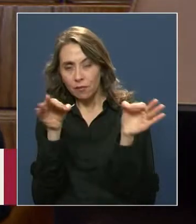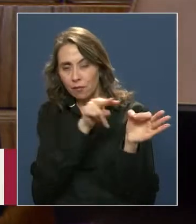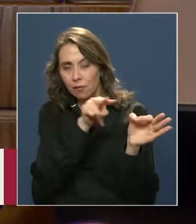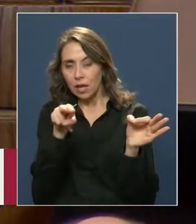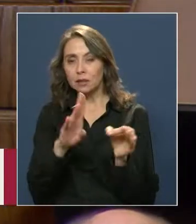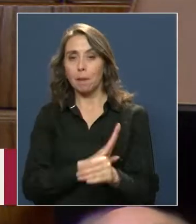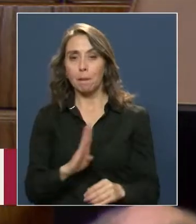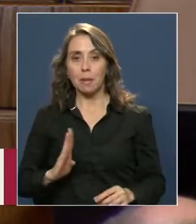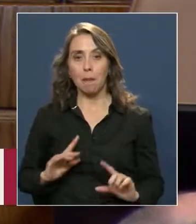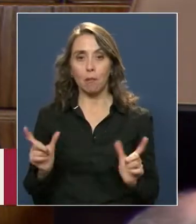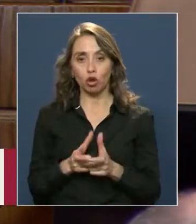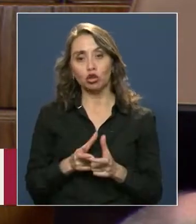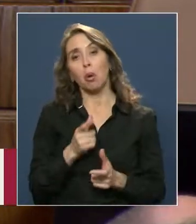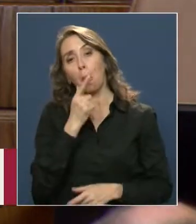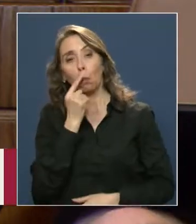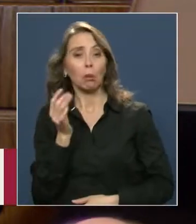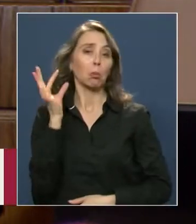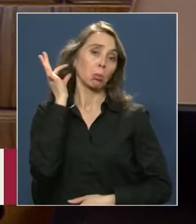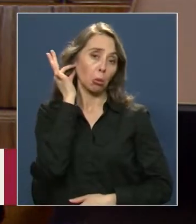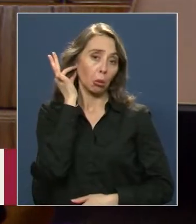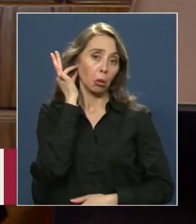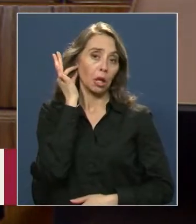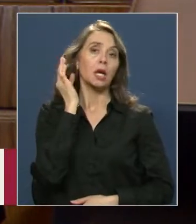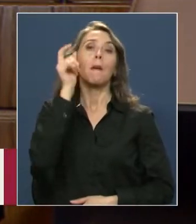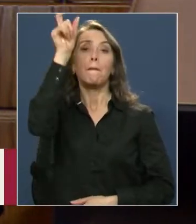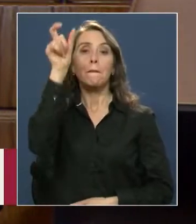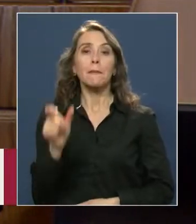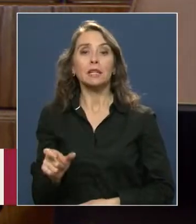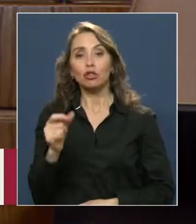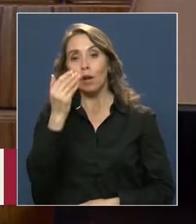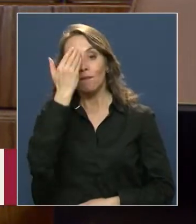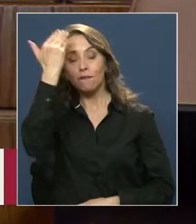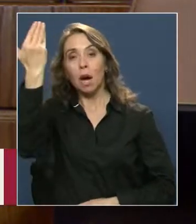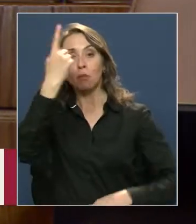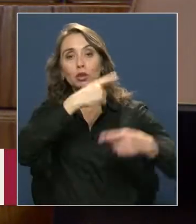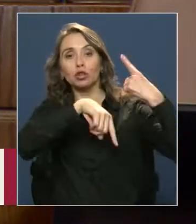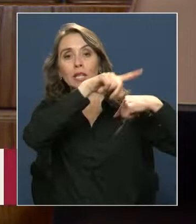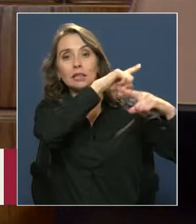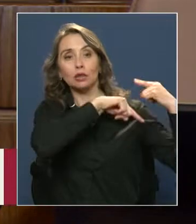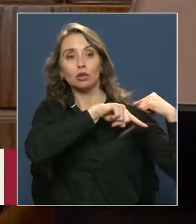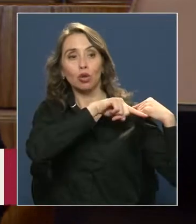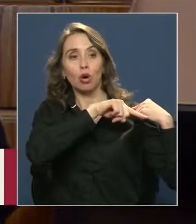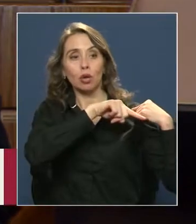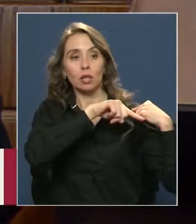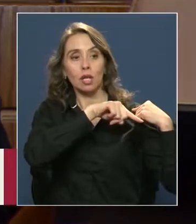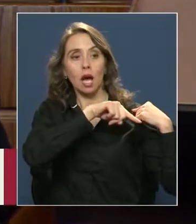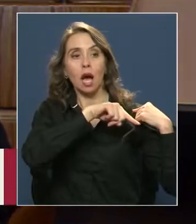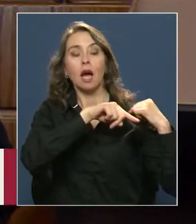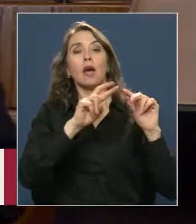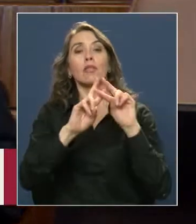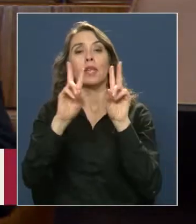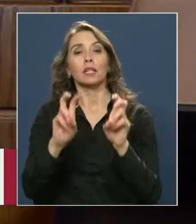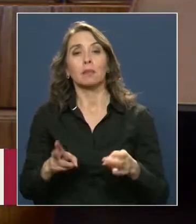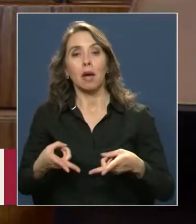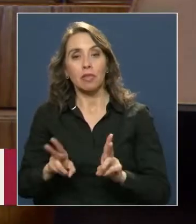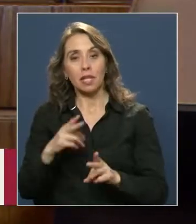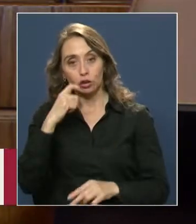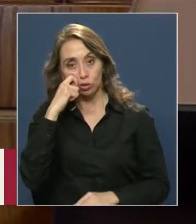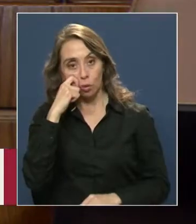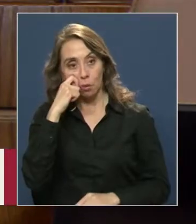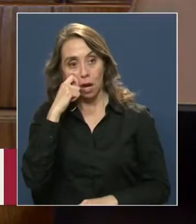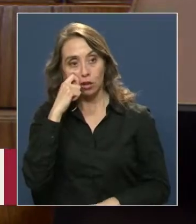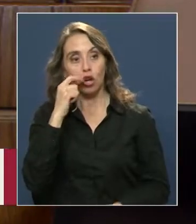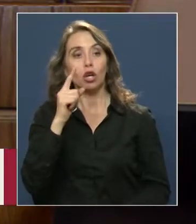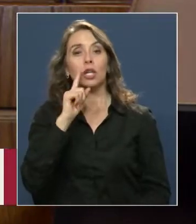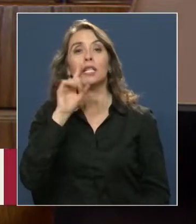consejeros o consejeras deberán ser personas de reconocida trayectoria en el ámbito de los derechos humanos y serán